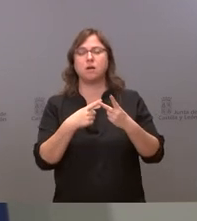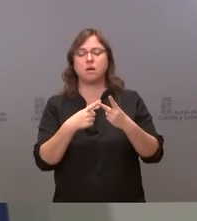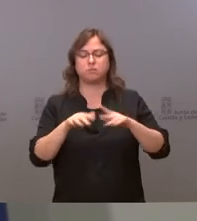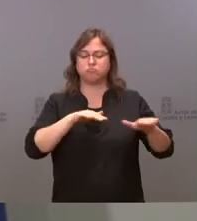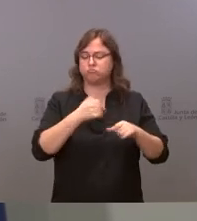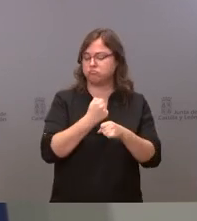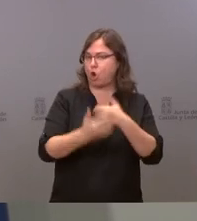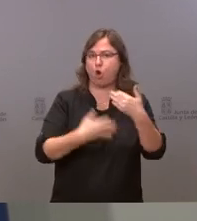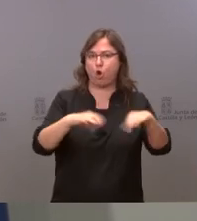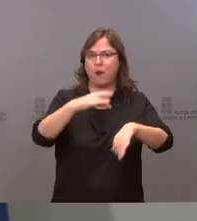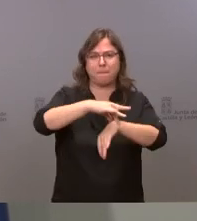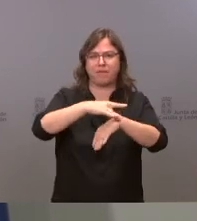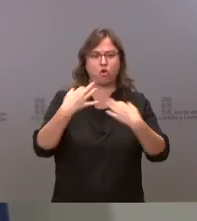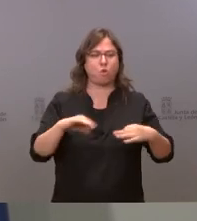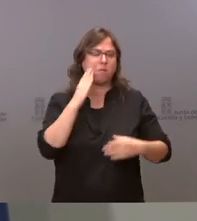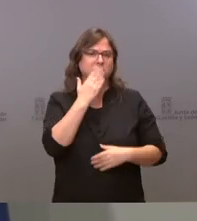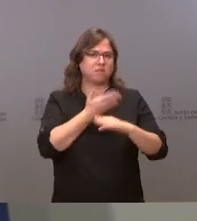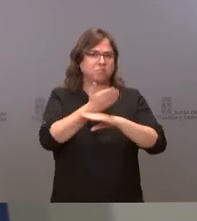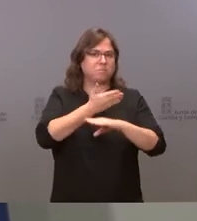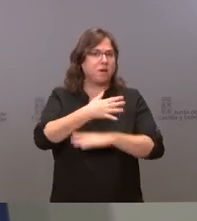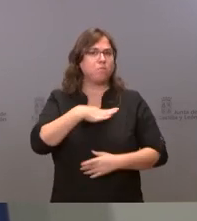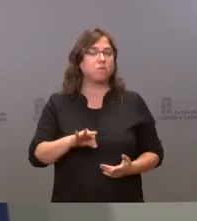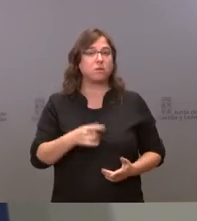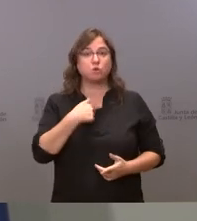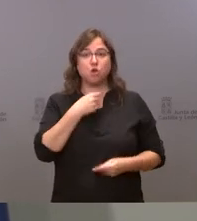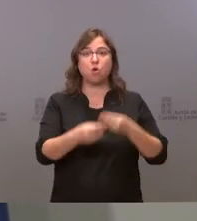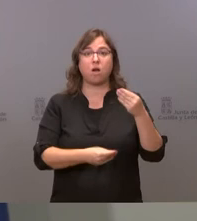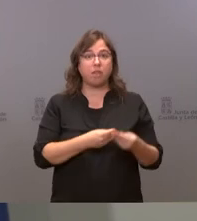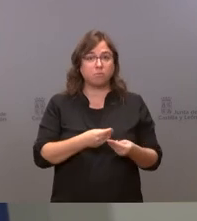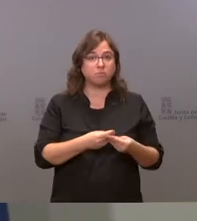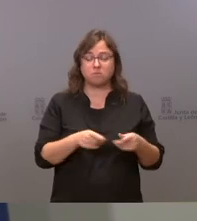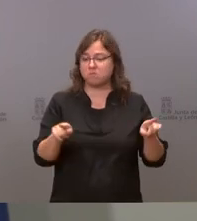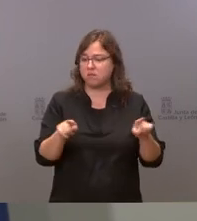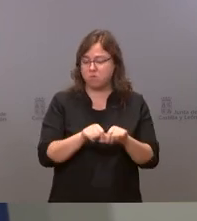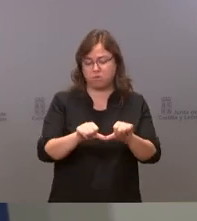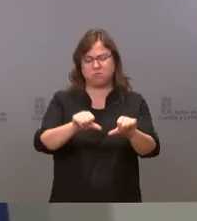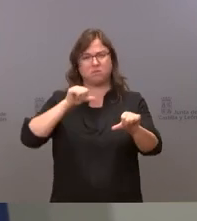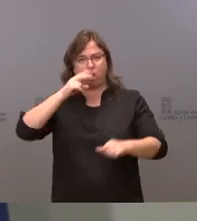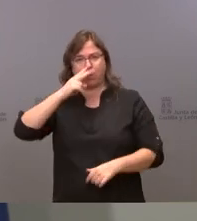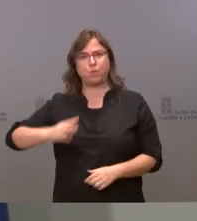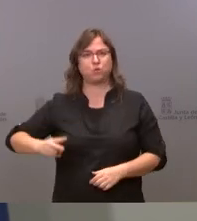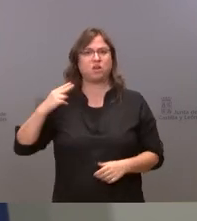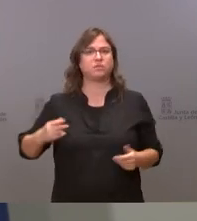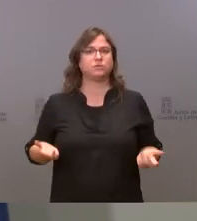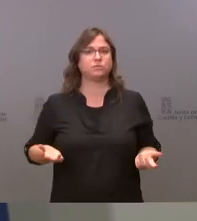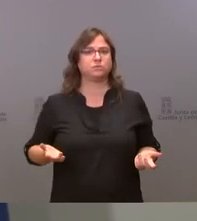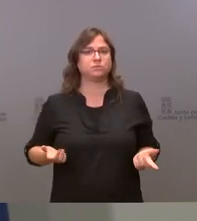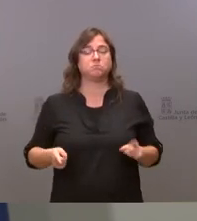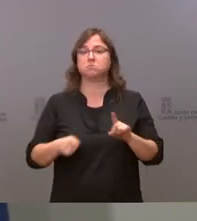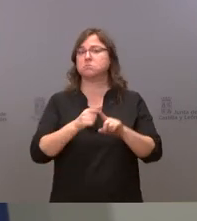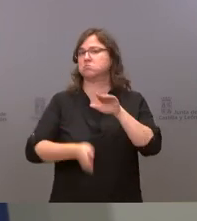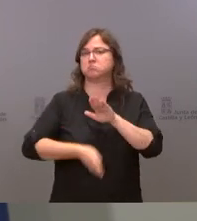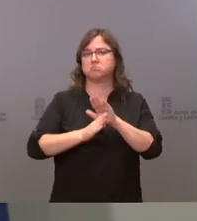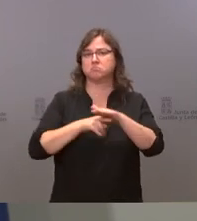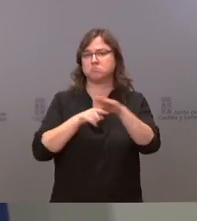actividad normal y lo que estamos haciendo como le he dicho es lo que ya vamos haciendo dos años que es continuar